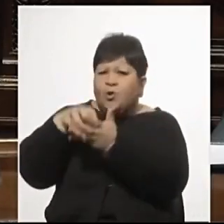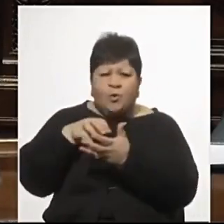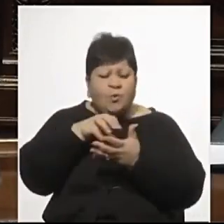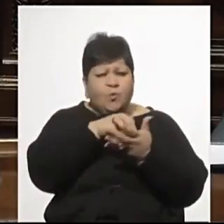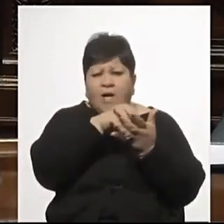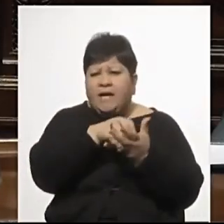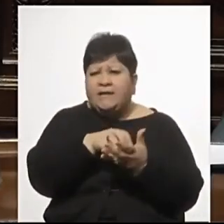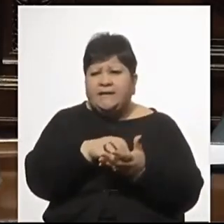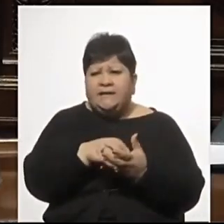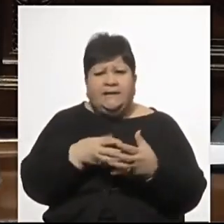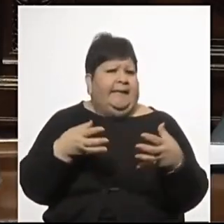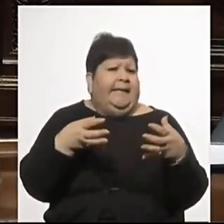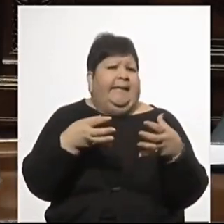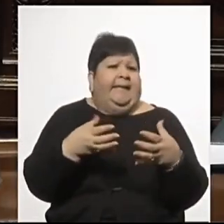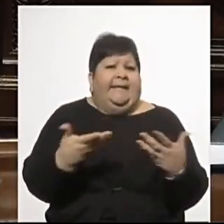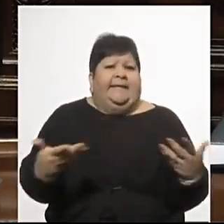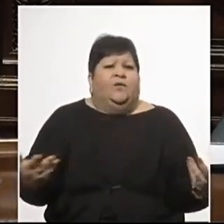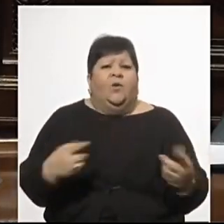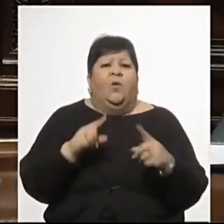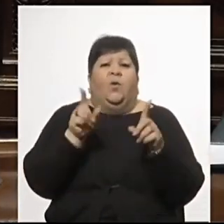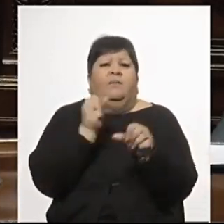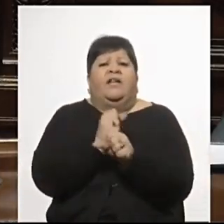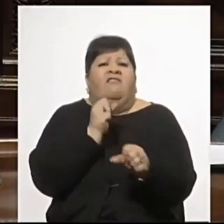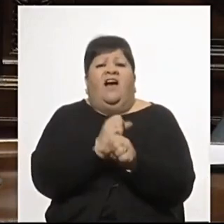El partido no se juega en los despachos.